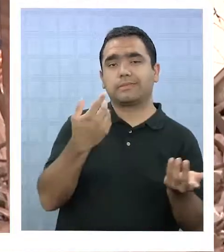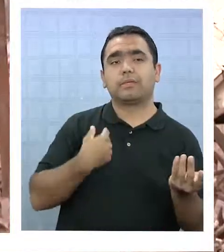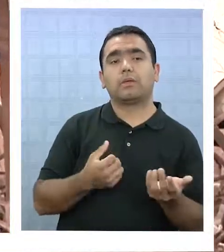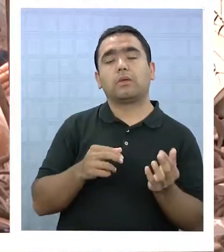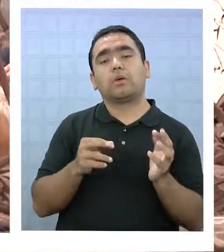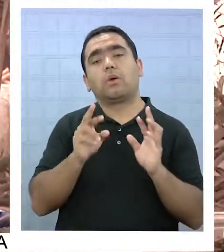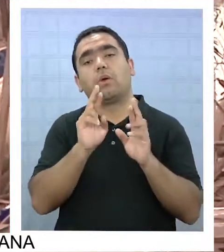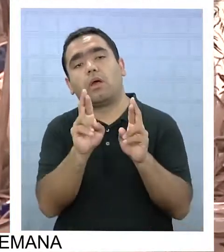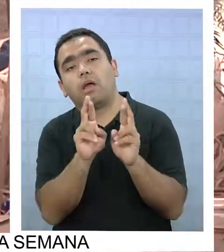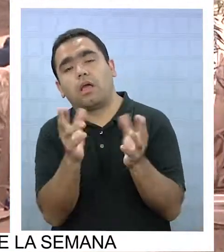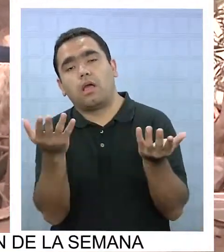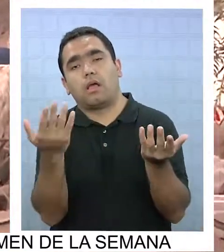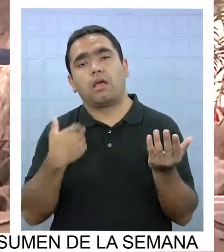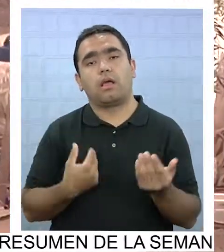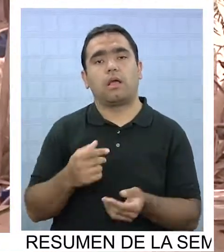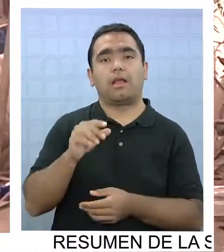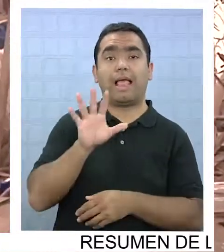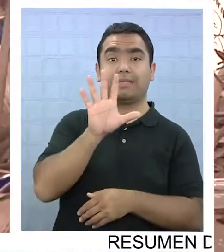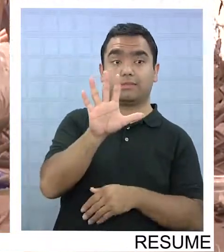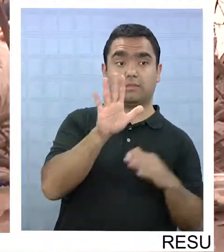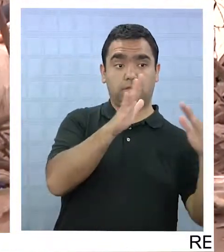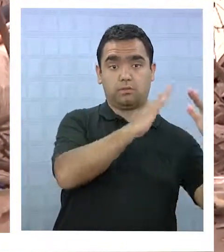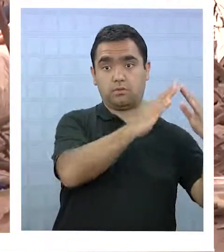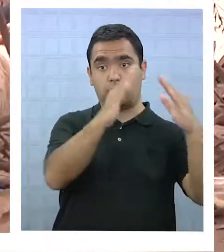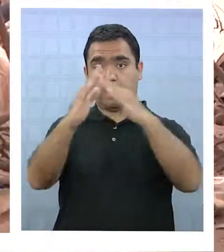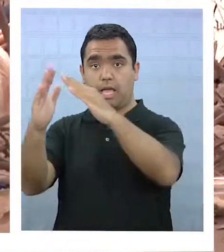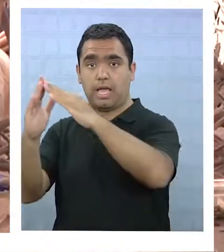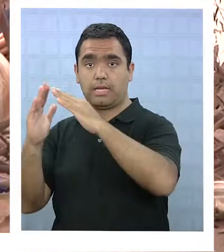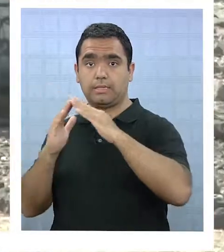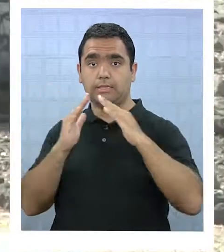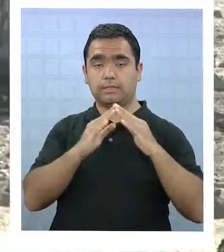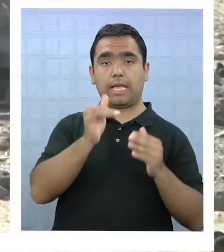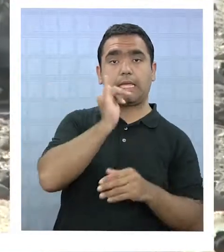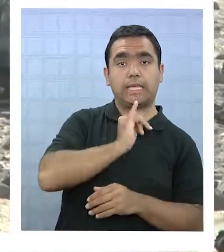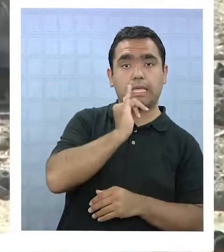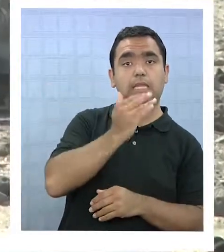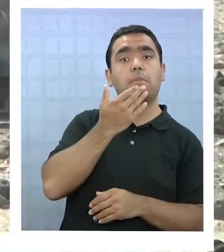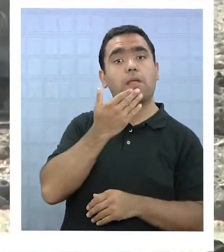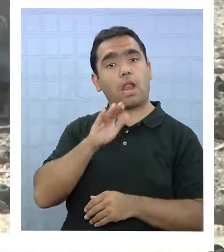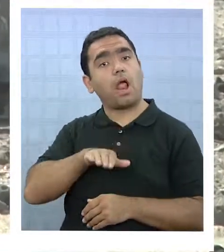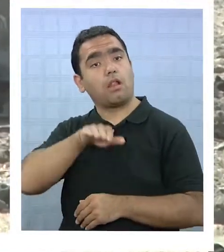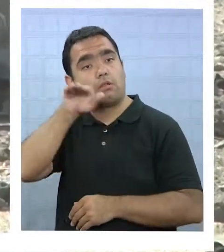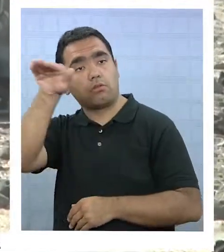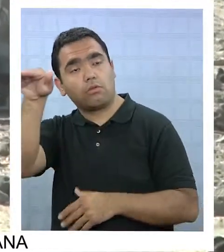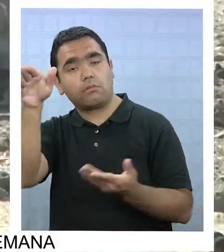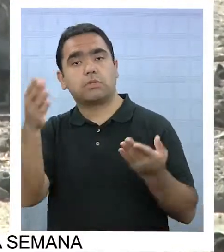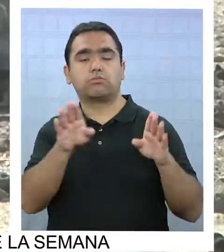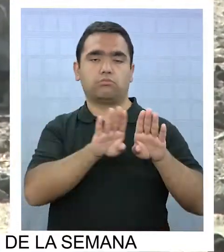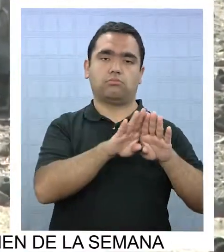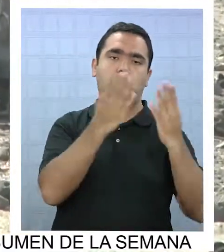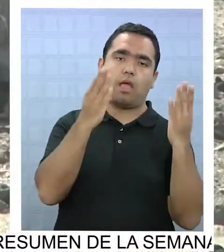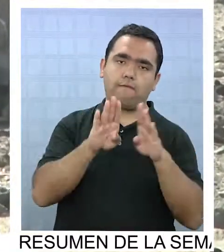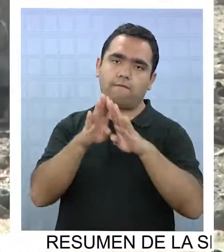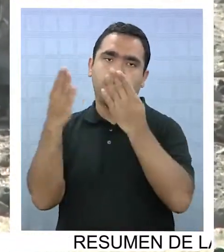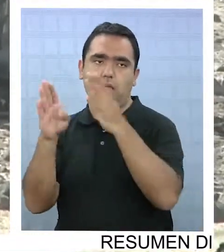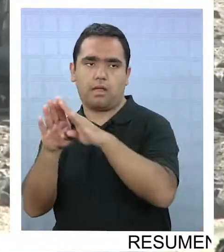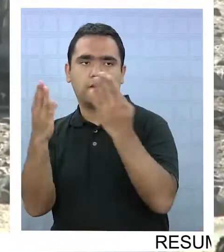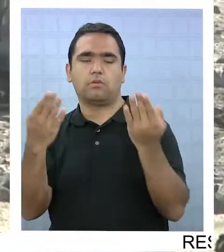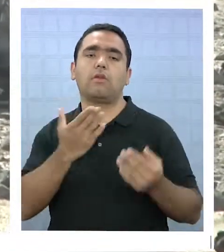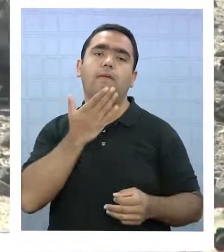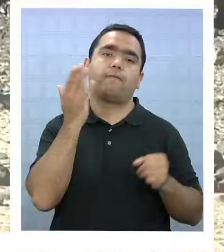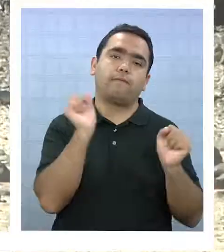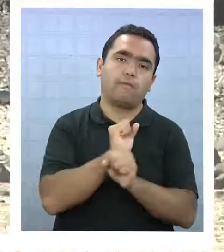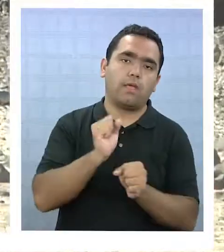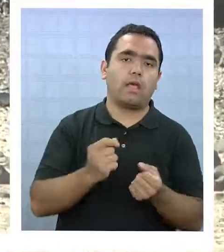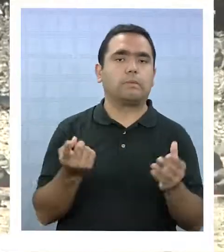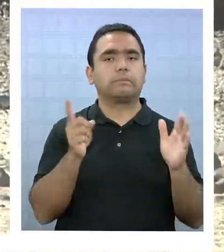y se espera puedan acercarse a alguno de los cinco albergues que se habilitaron entre Quique y Alto Hospicio, y que permanecerán abiertos